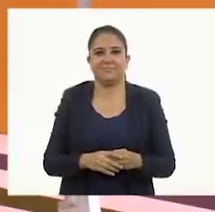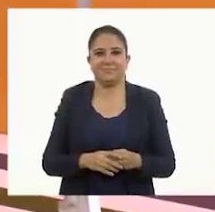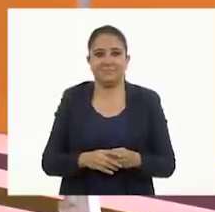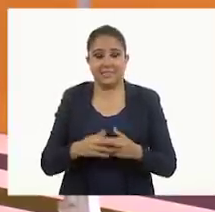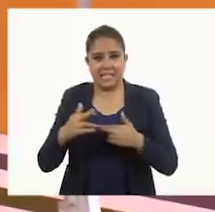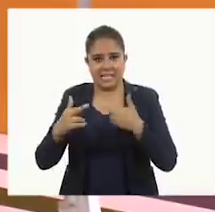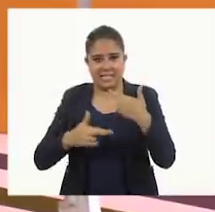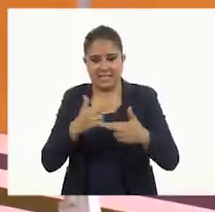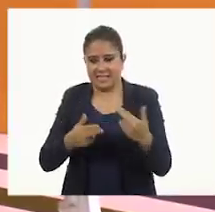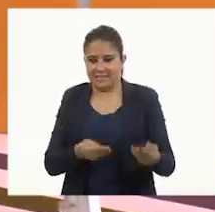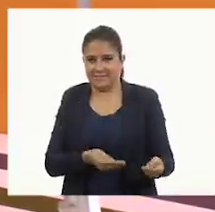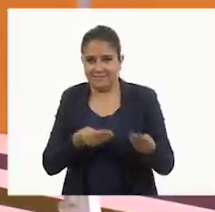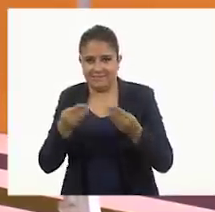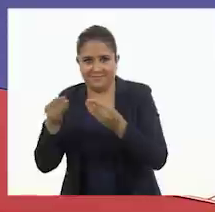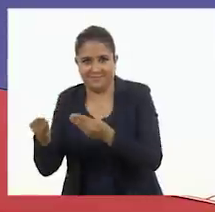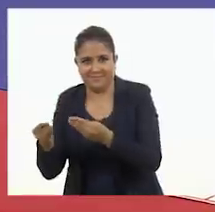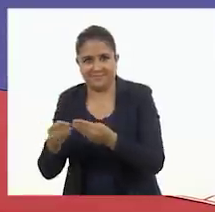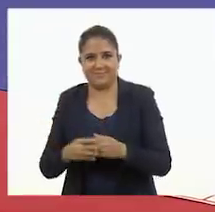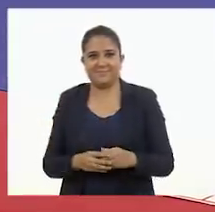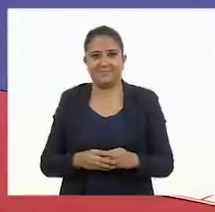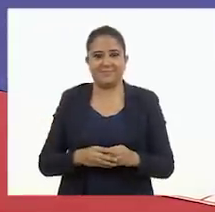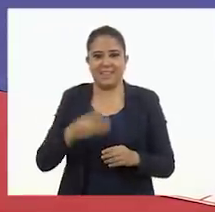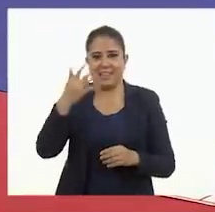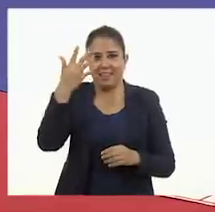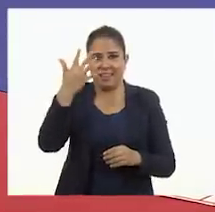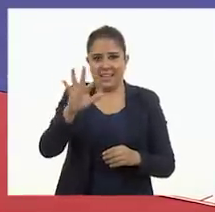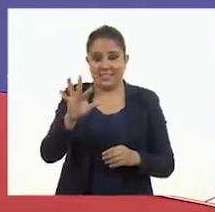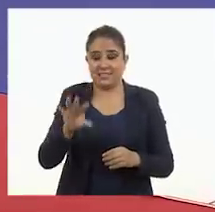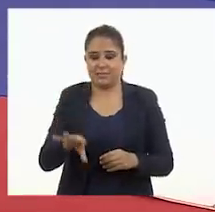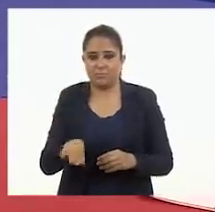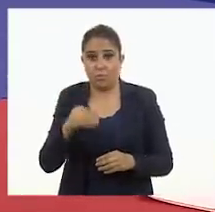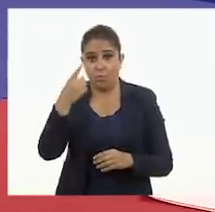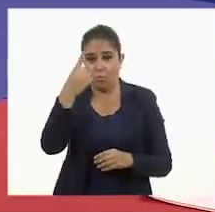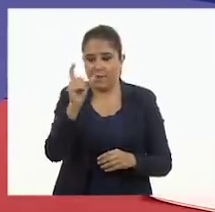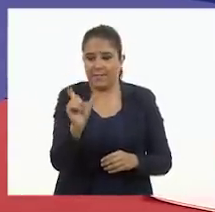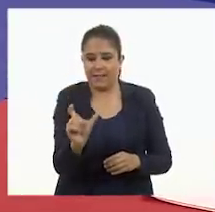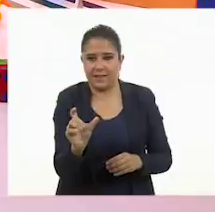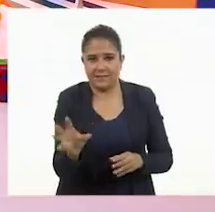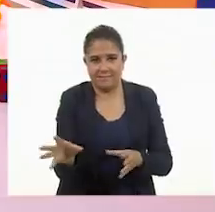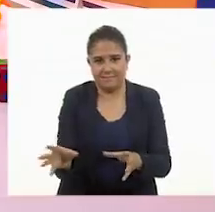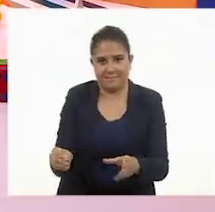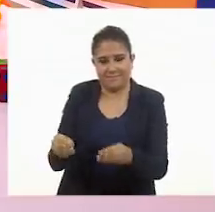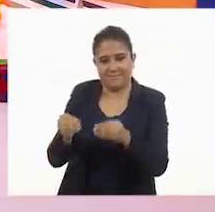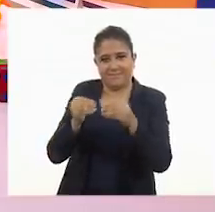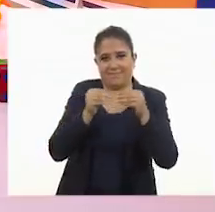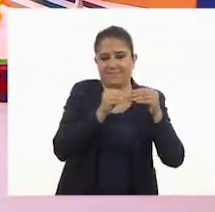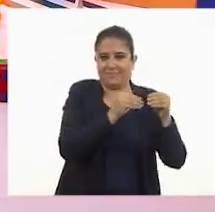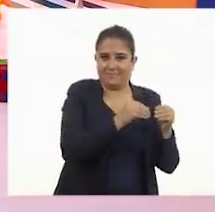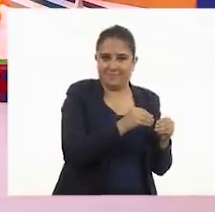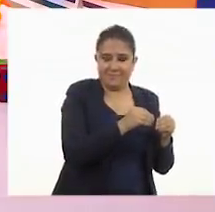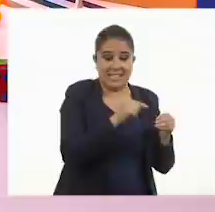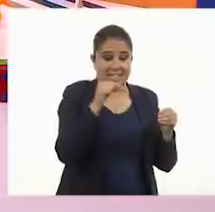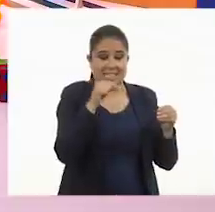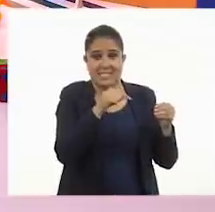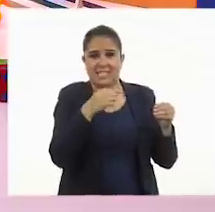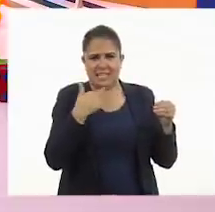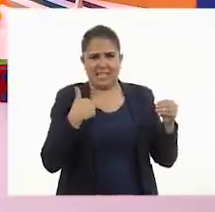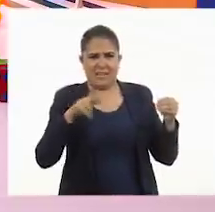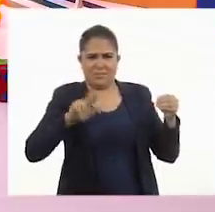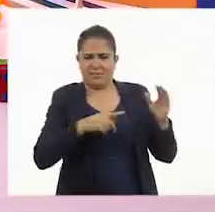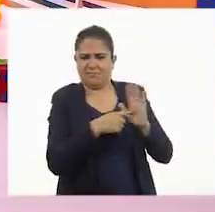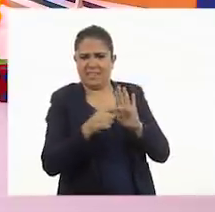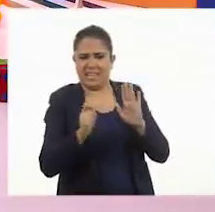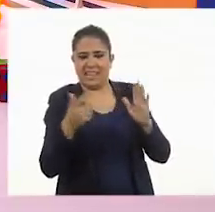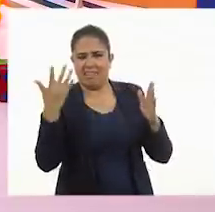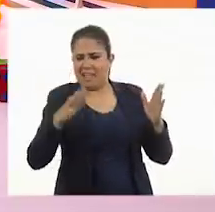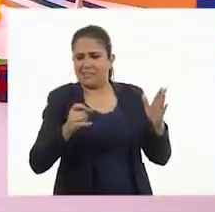Regresamos. Mis diez fichas. Tomas y tomo una tarjeta que representa diez